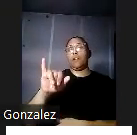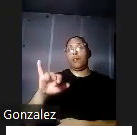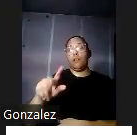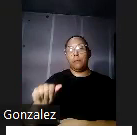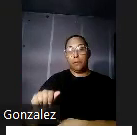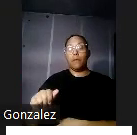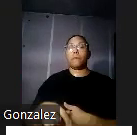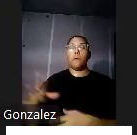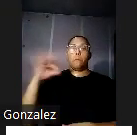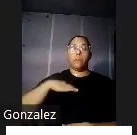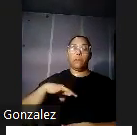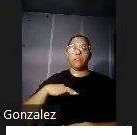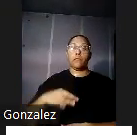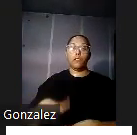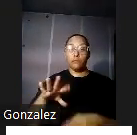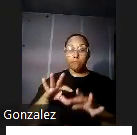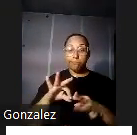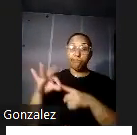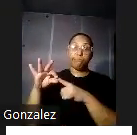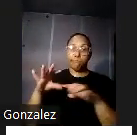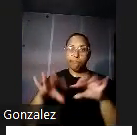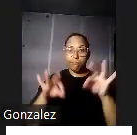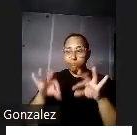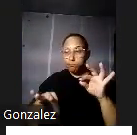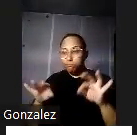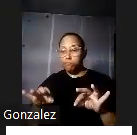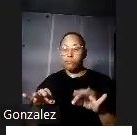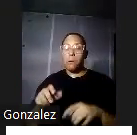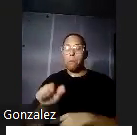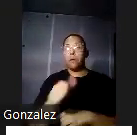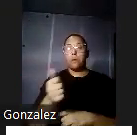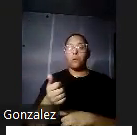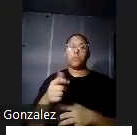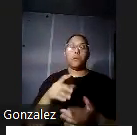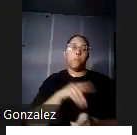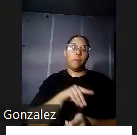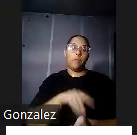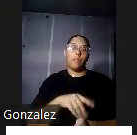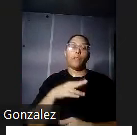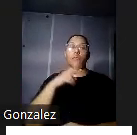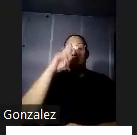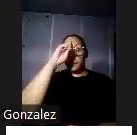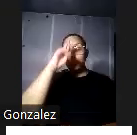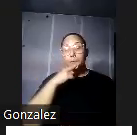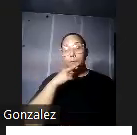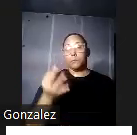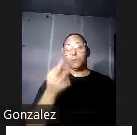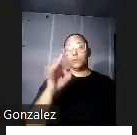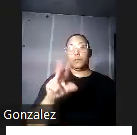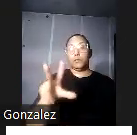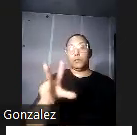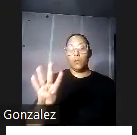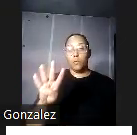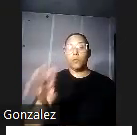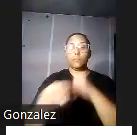beneficios de sus descubrimientos donde más se necesitaban primero de agosto de 1934 con motivo de la publicación de su